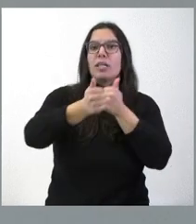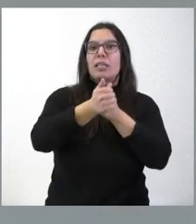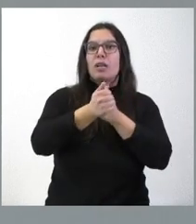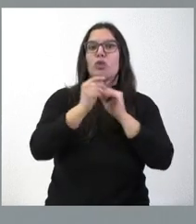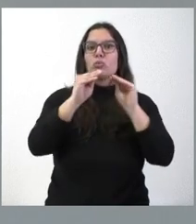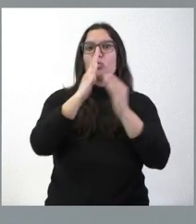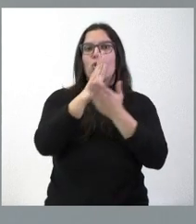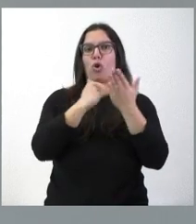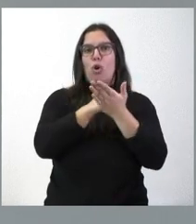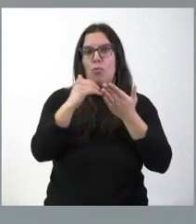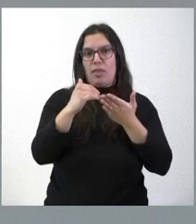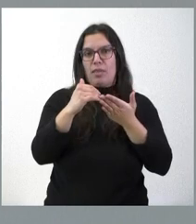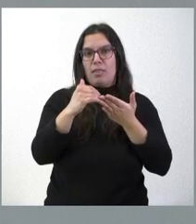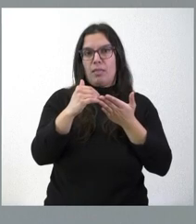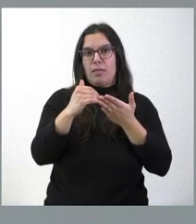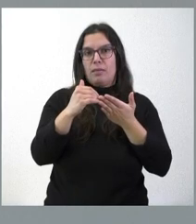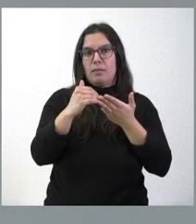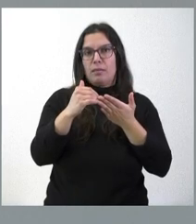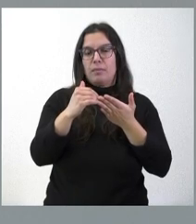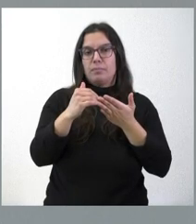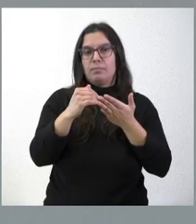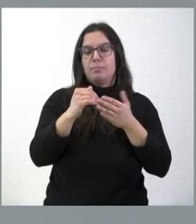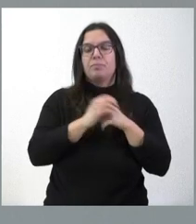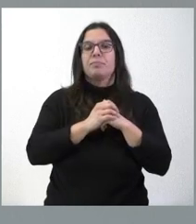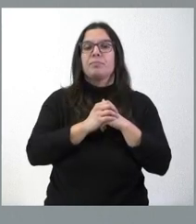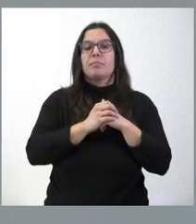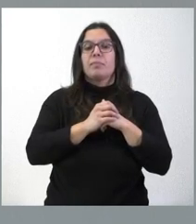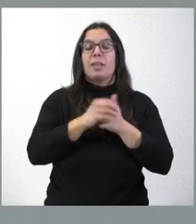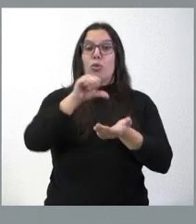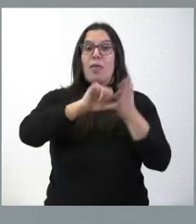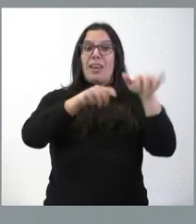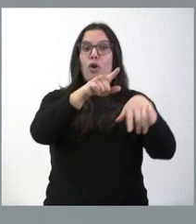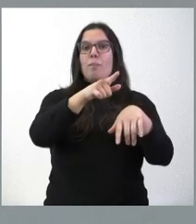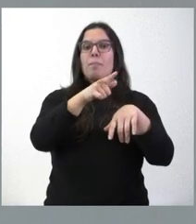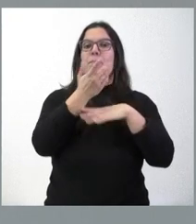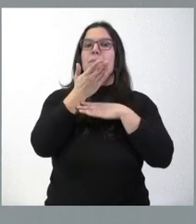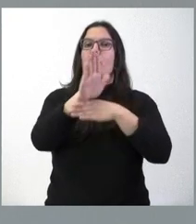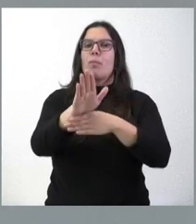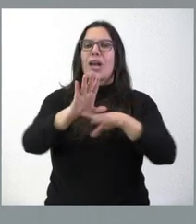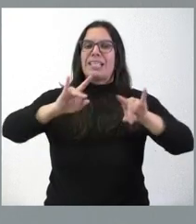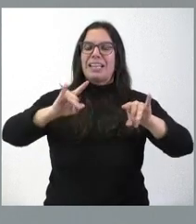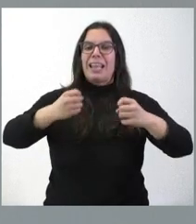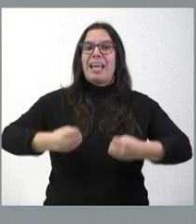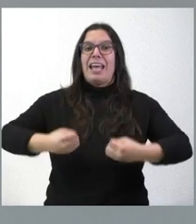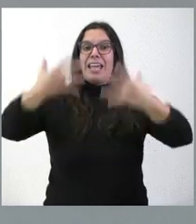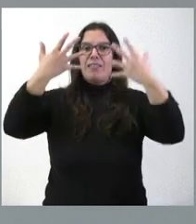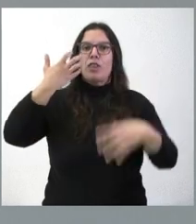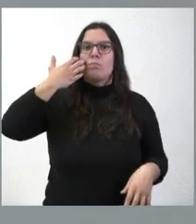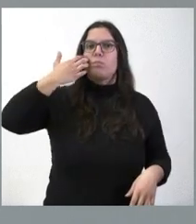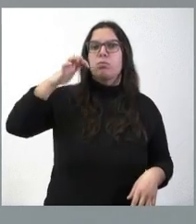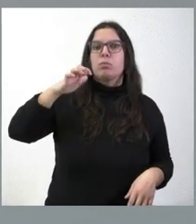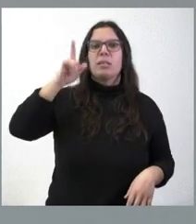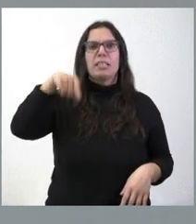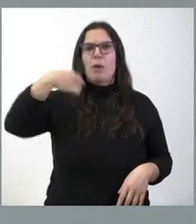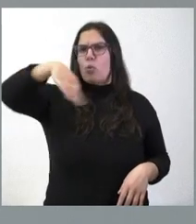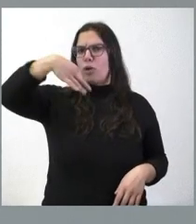comunidad autónoma. Punto y seguido. León propone una sede en edificio singular y exclusivo para